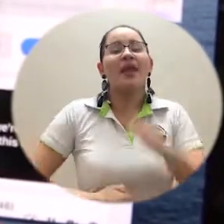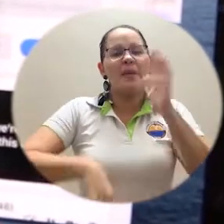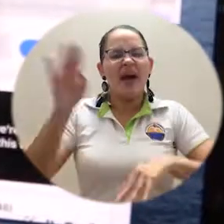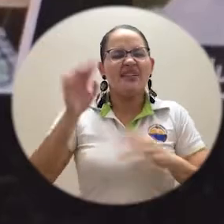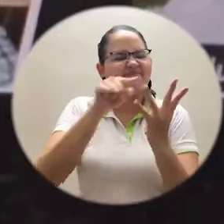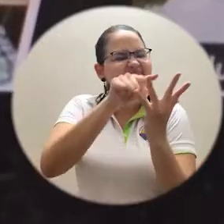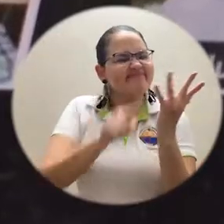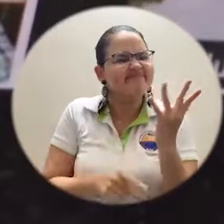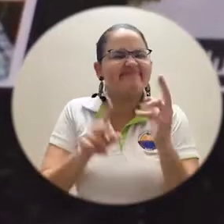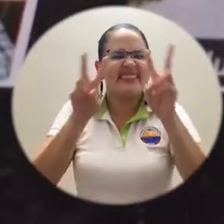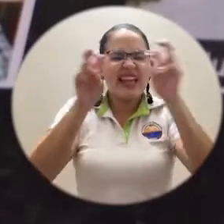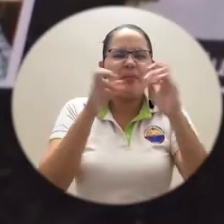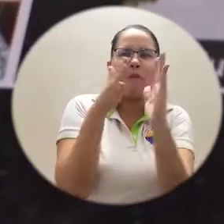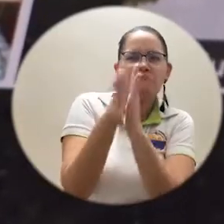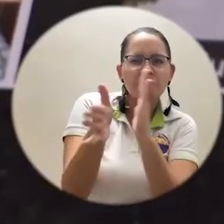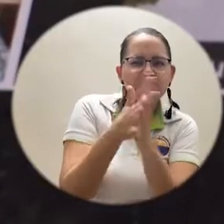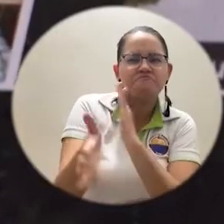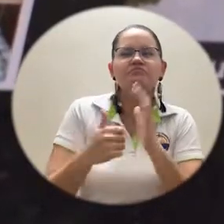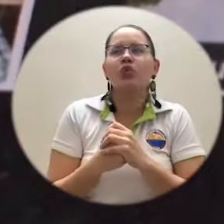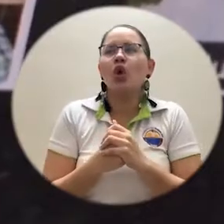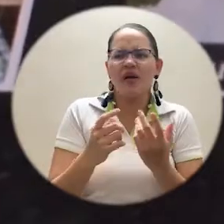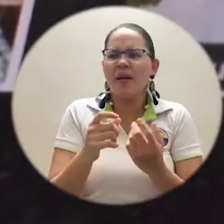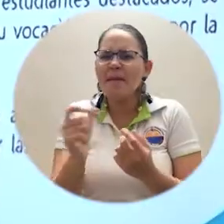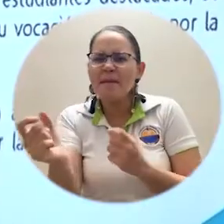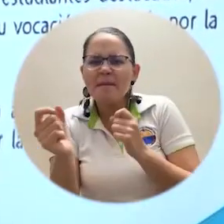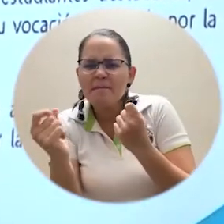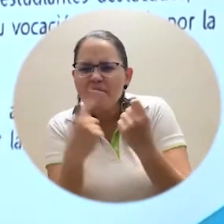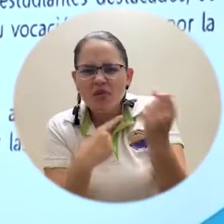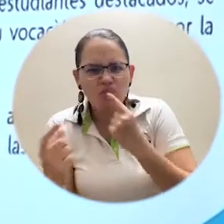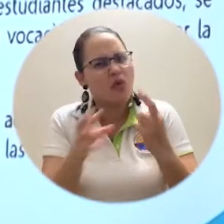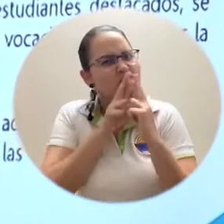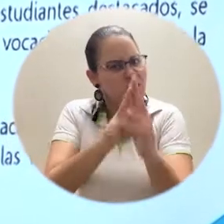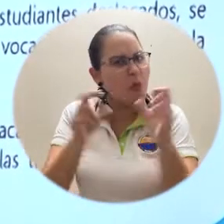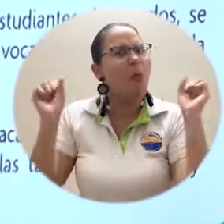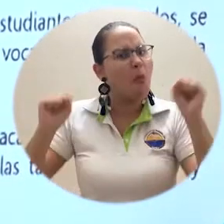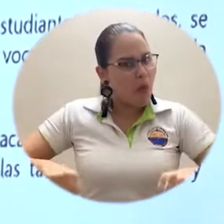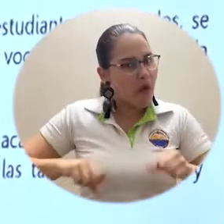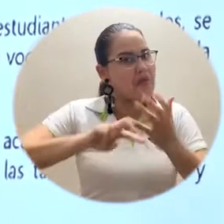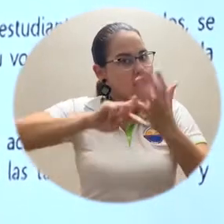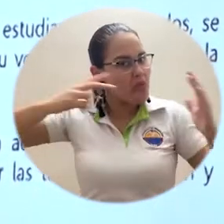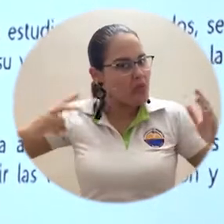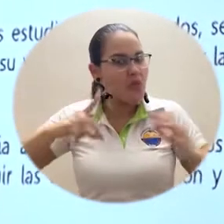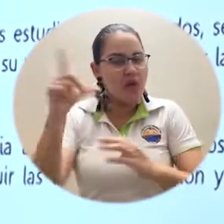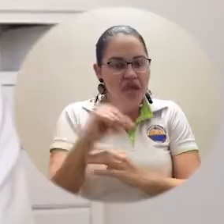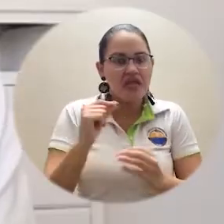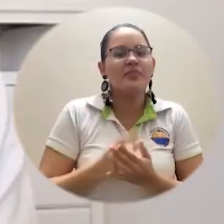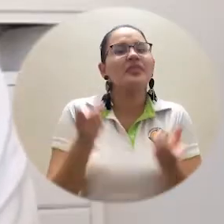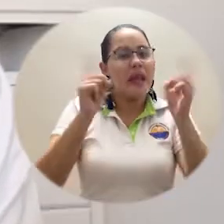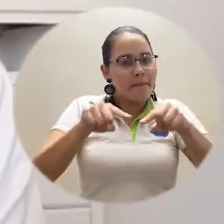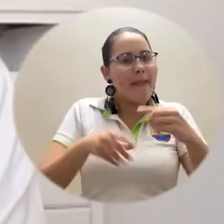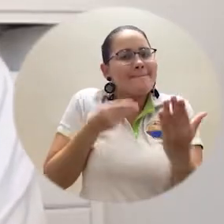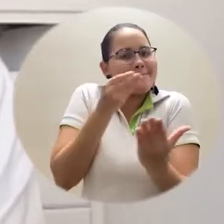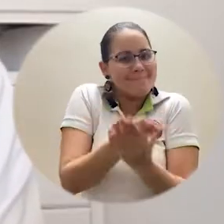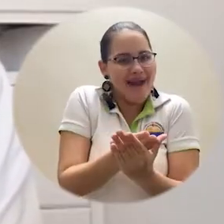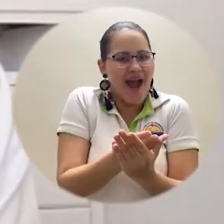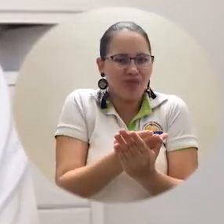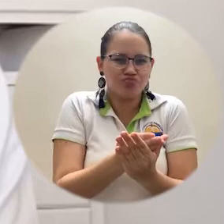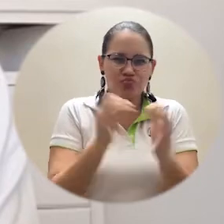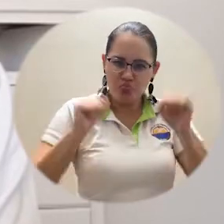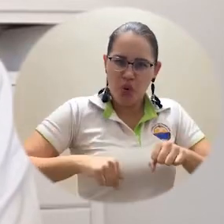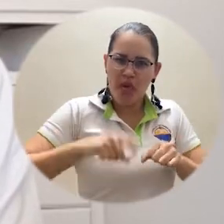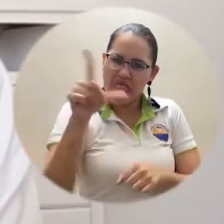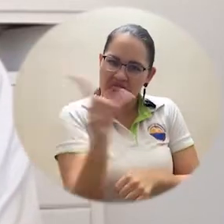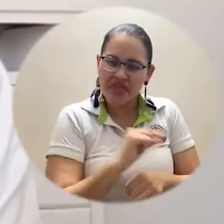el tema de racionalización de trámites y la política de planeación institucional, donde también subimos ocho